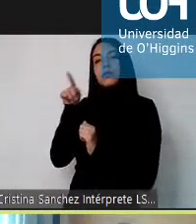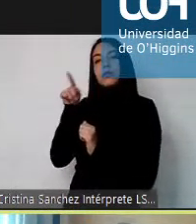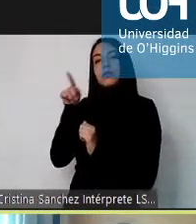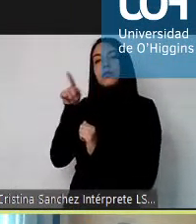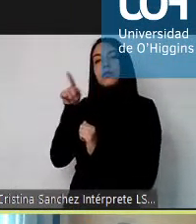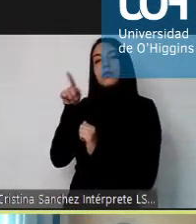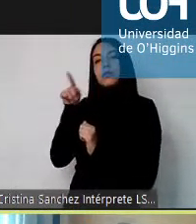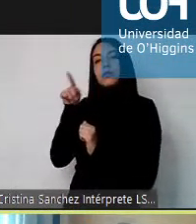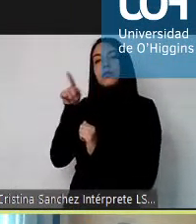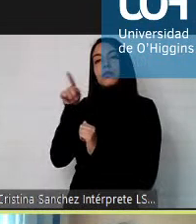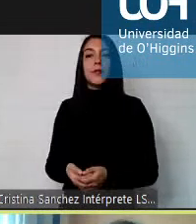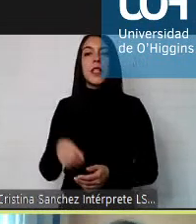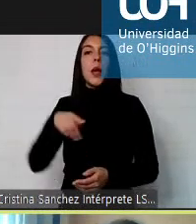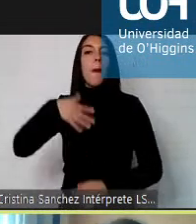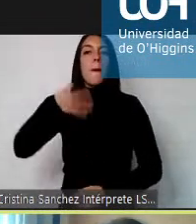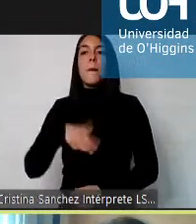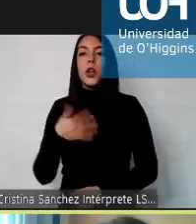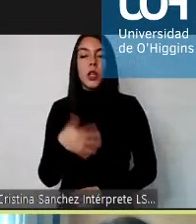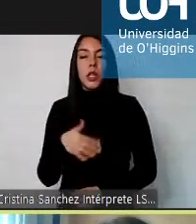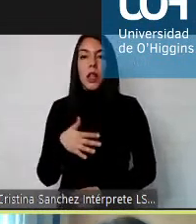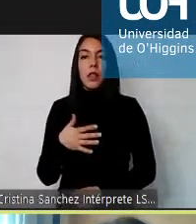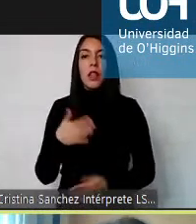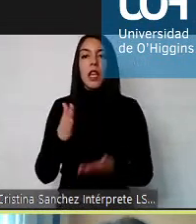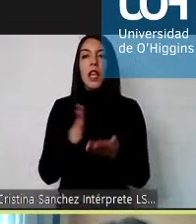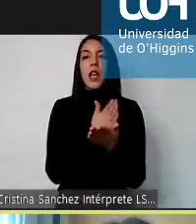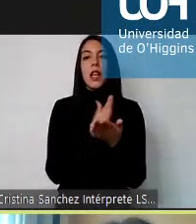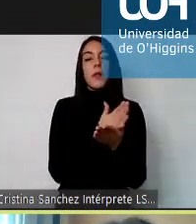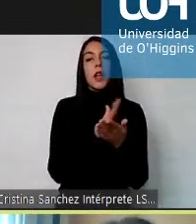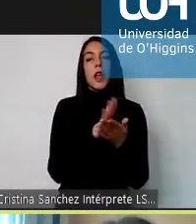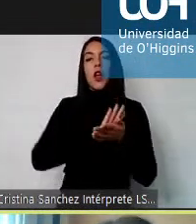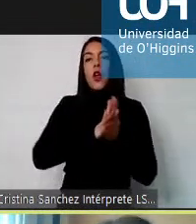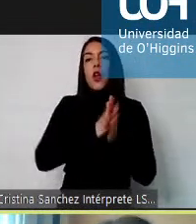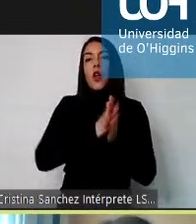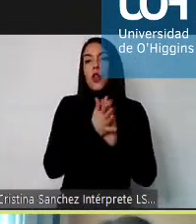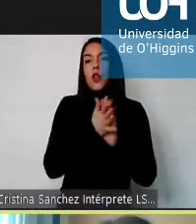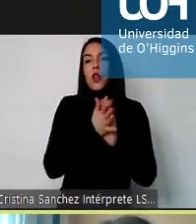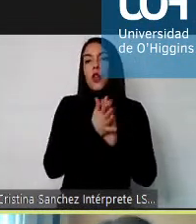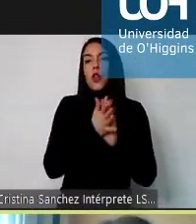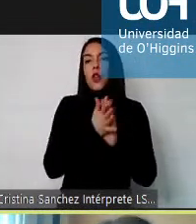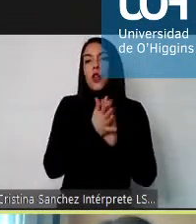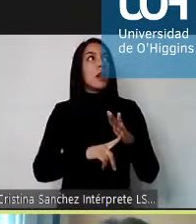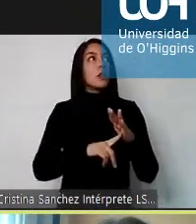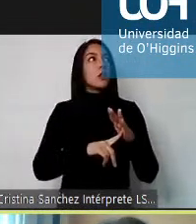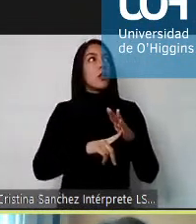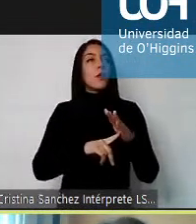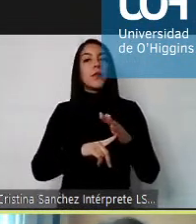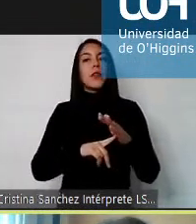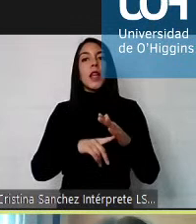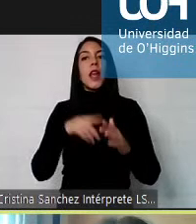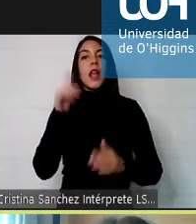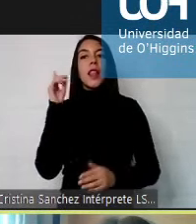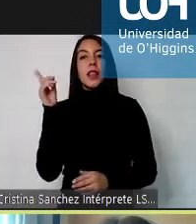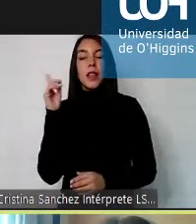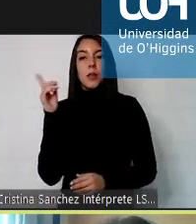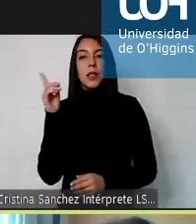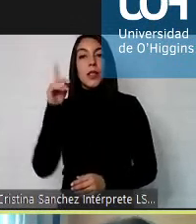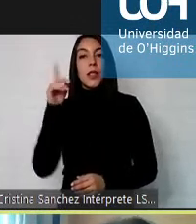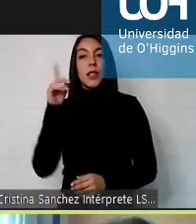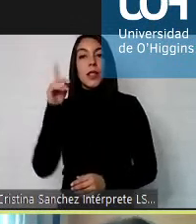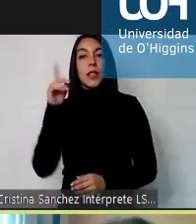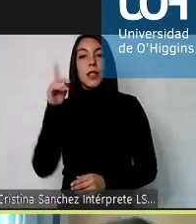Y esto es importante ir eliminando, entonces, toda forma de discriminación fundada en la discapacidad. Sin embargo,